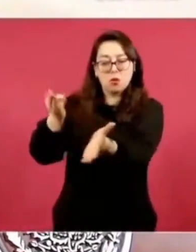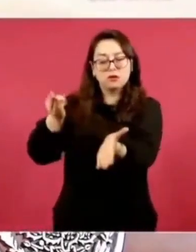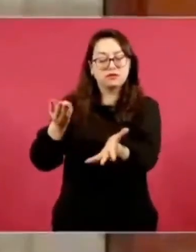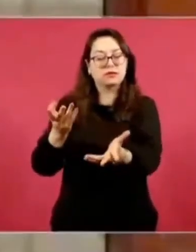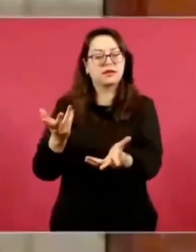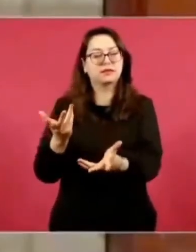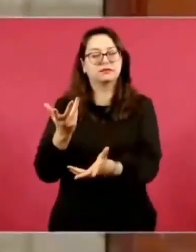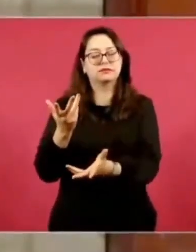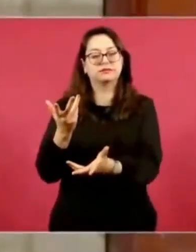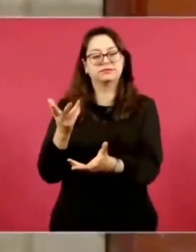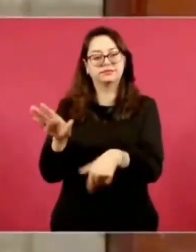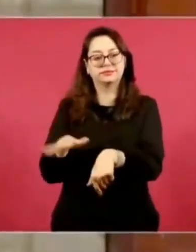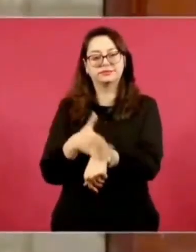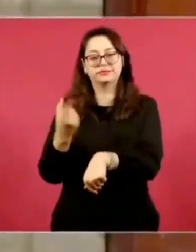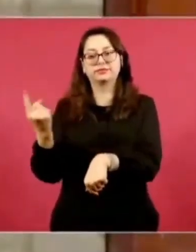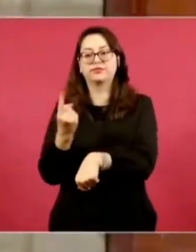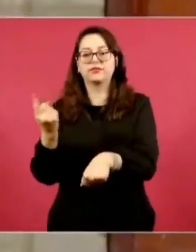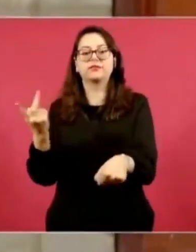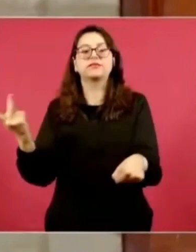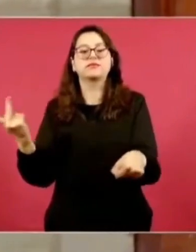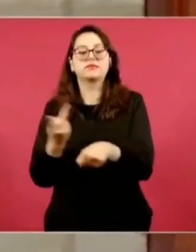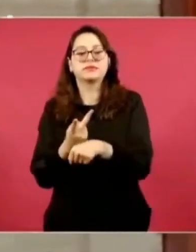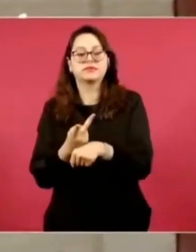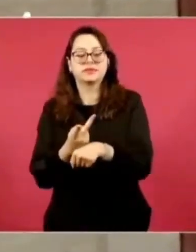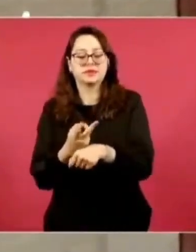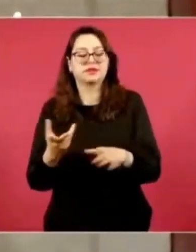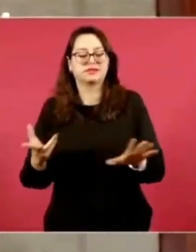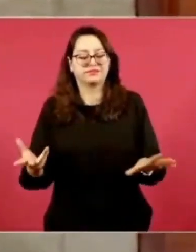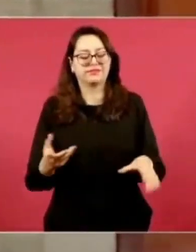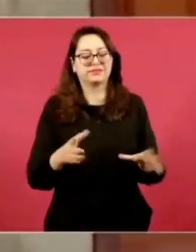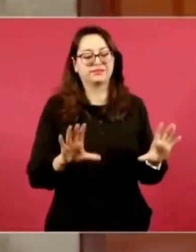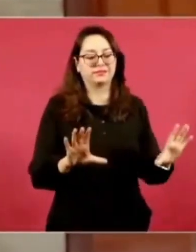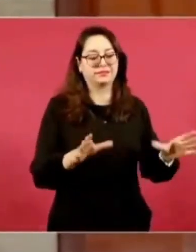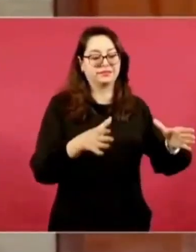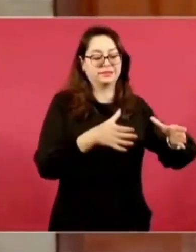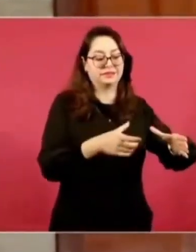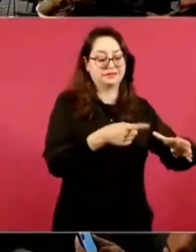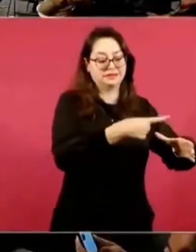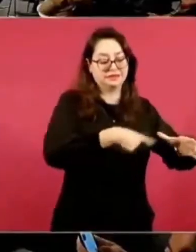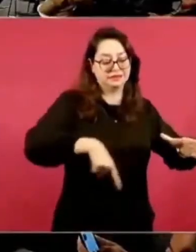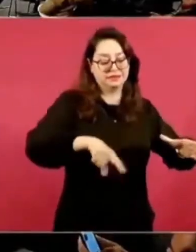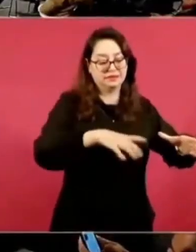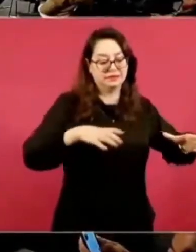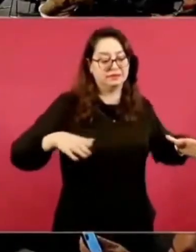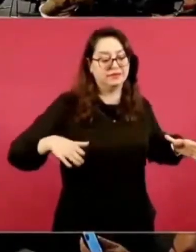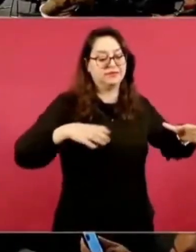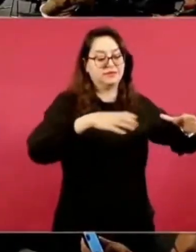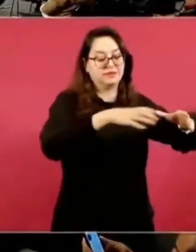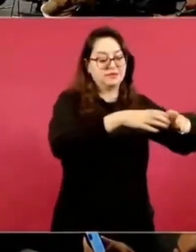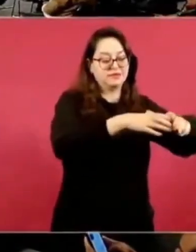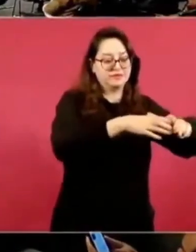un armado, o querían que empezara el año, ya se los expliqué ayer,